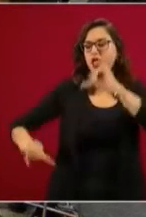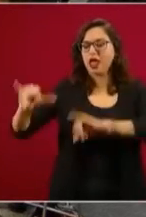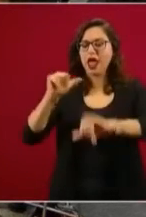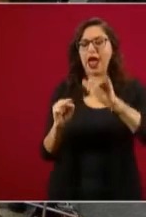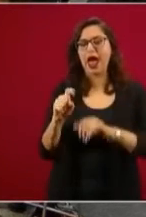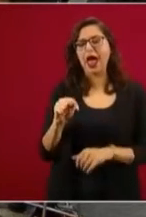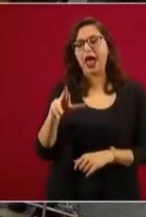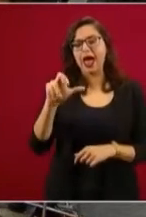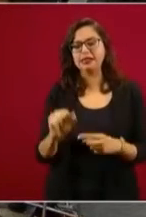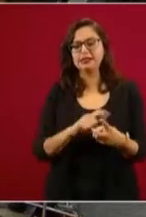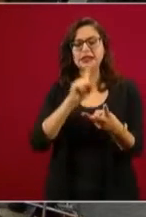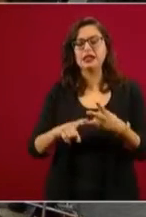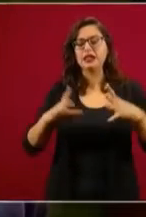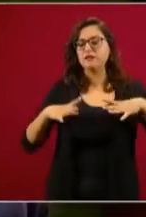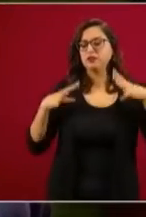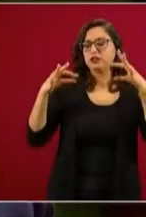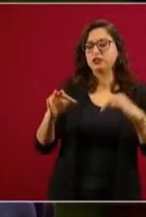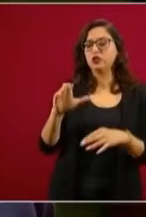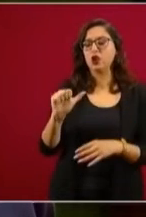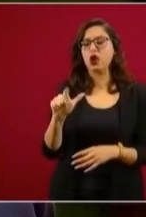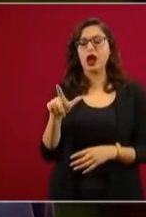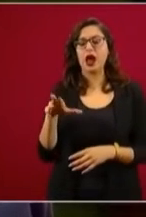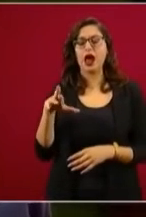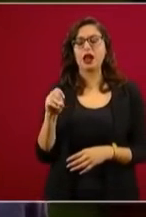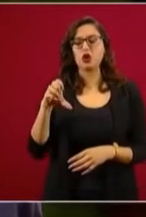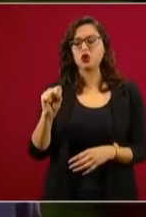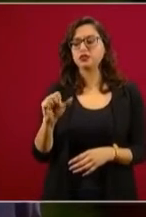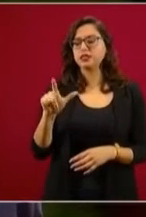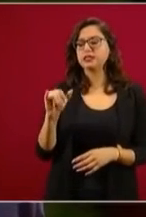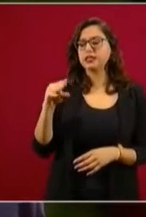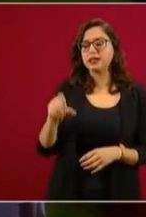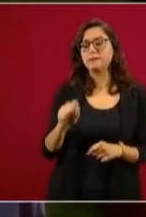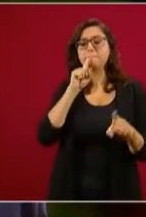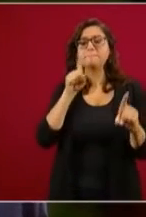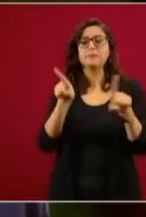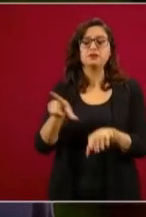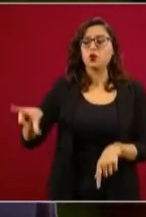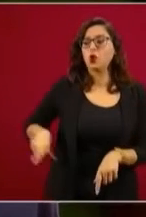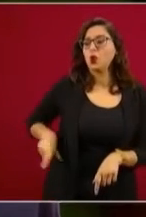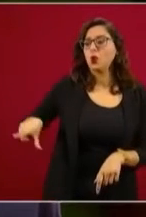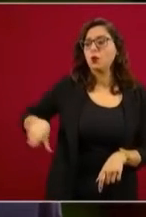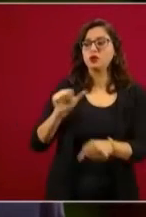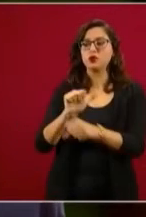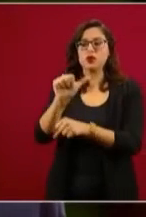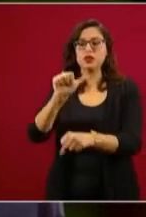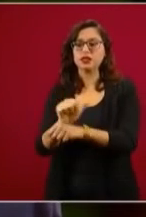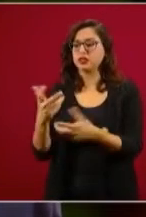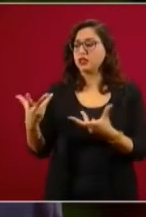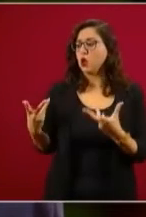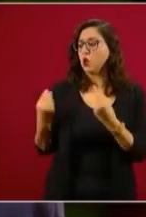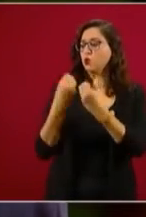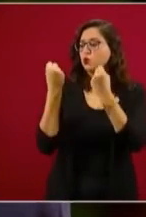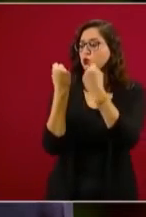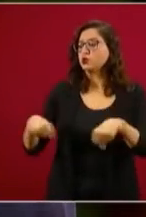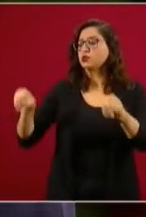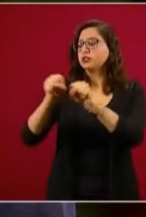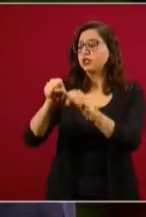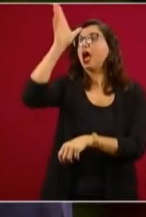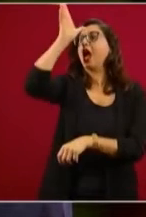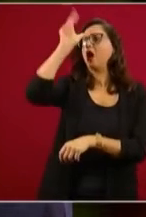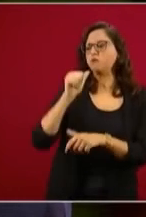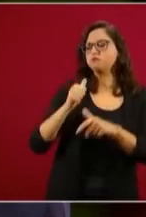año en corrupción en todos sentidos, y eso nada más en dinero, pero también la corrupción se pierde